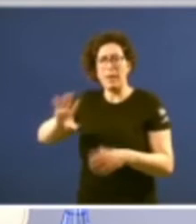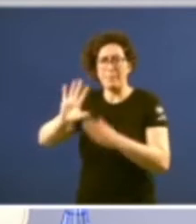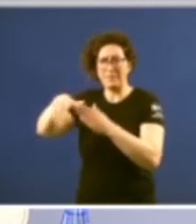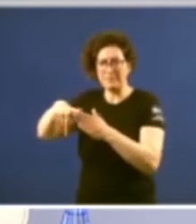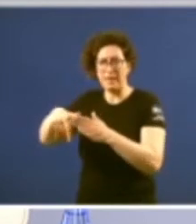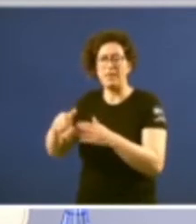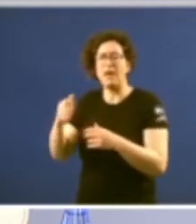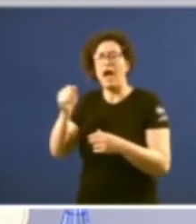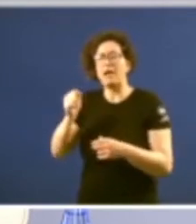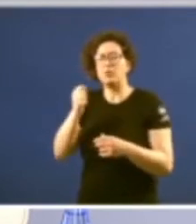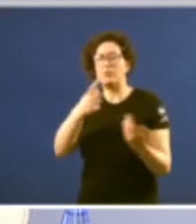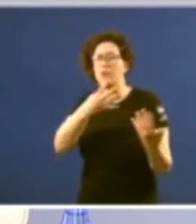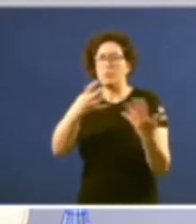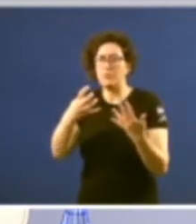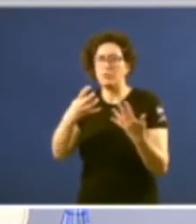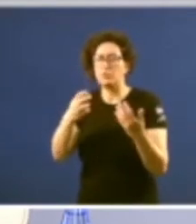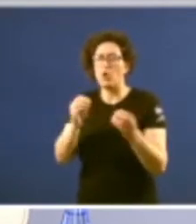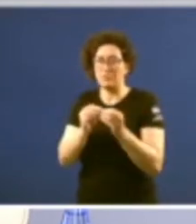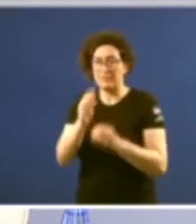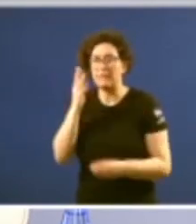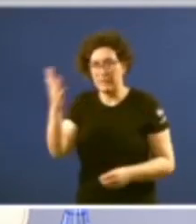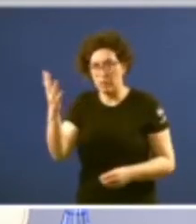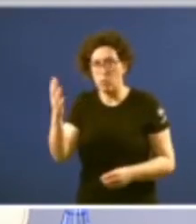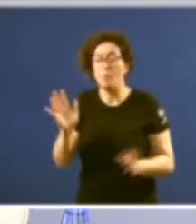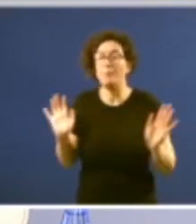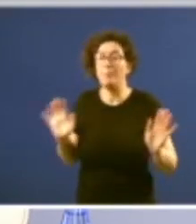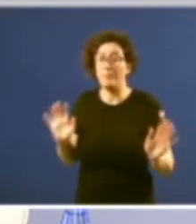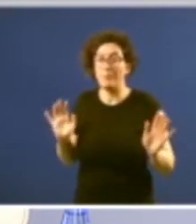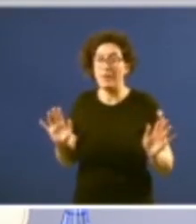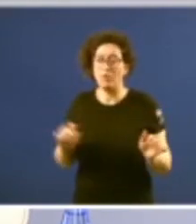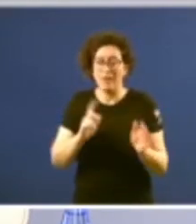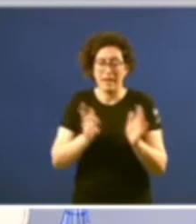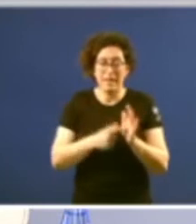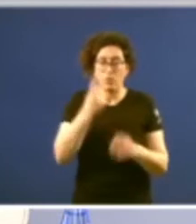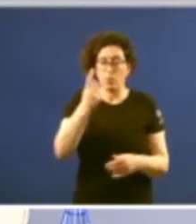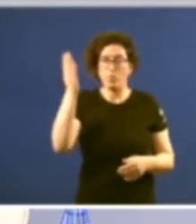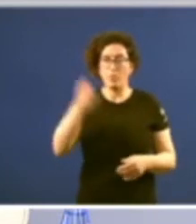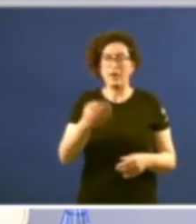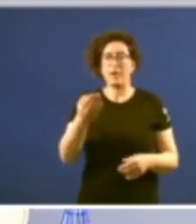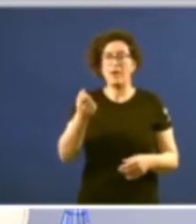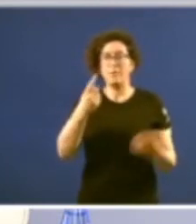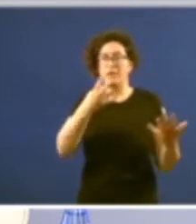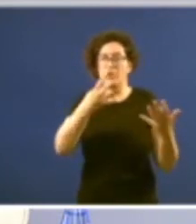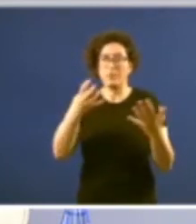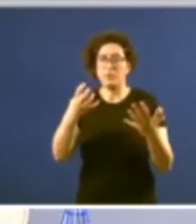ano 1985 pero non a lei 1 barra 1983